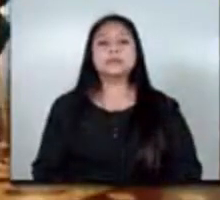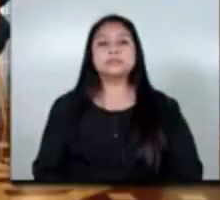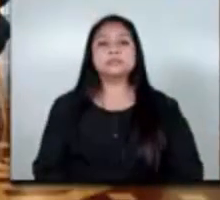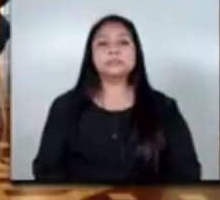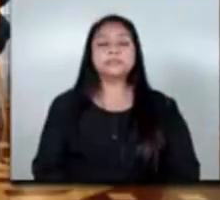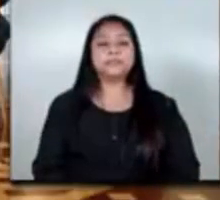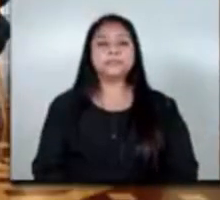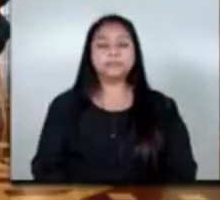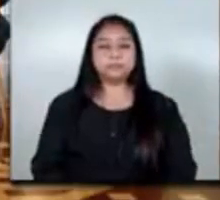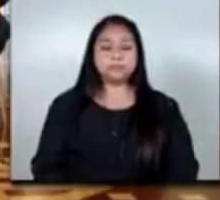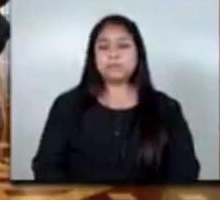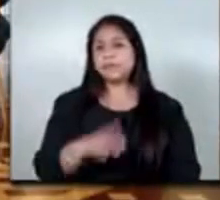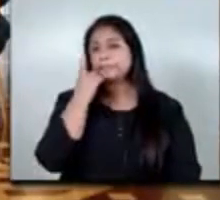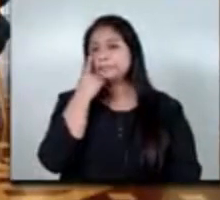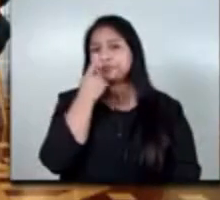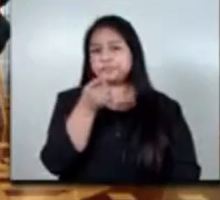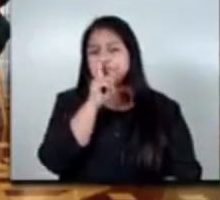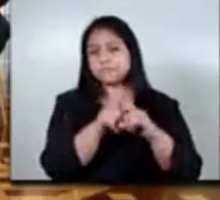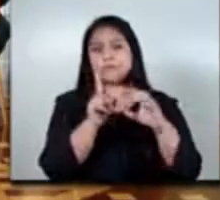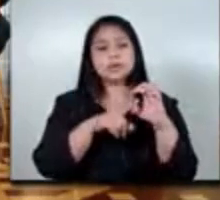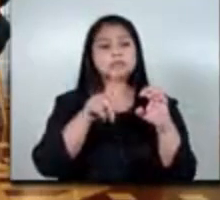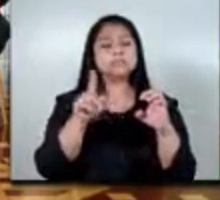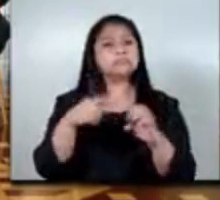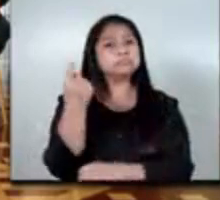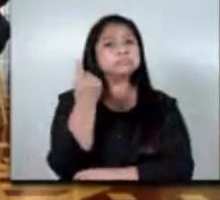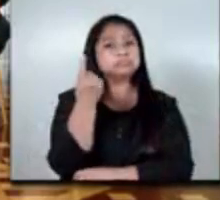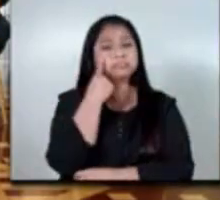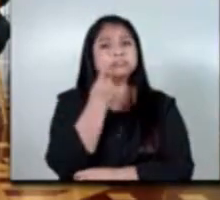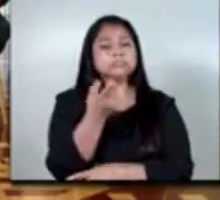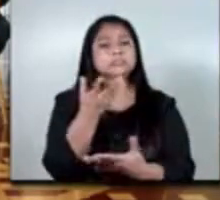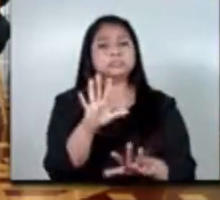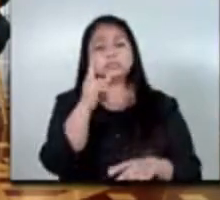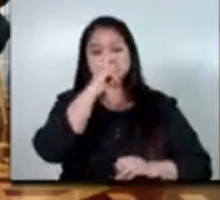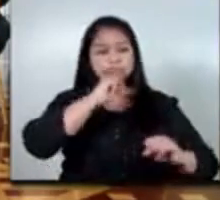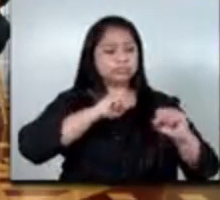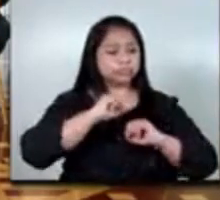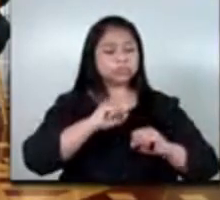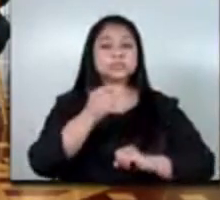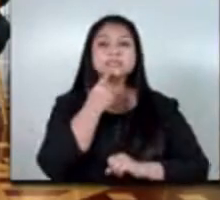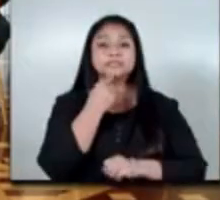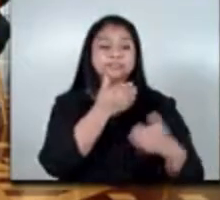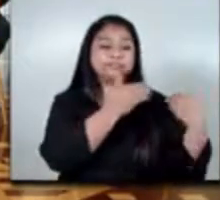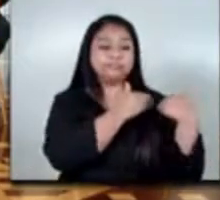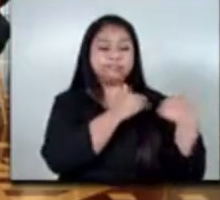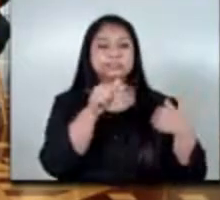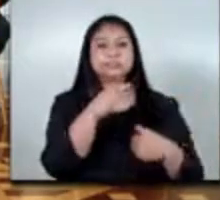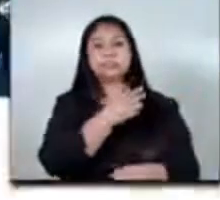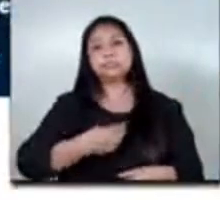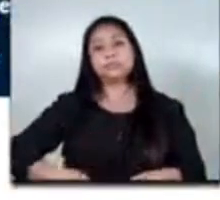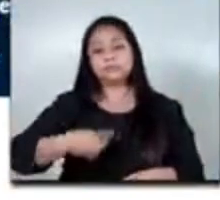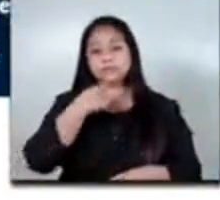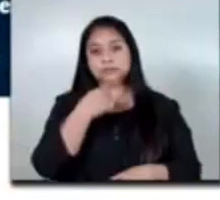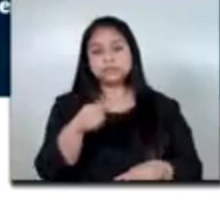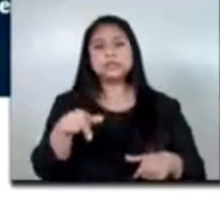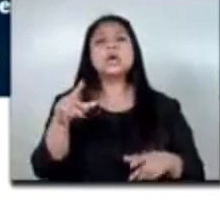vemos unas estadísticas importantes que es otra de las cuestiones que nos encargó el señor presidente y es cómo